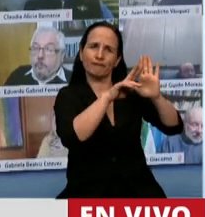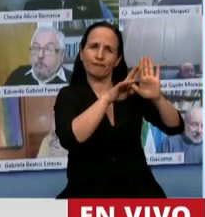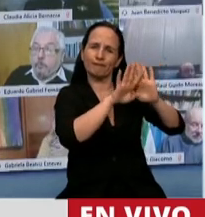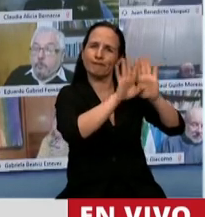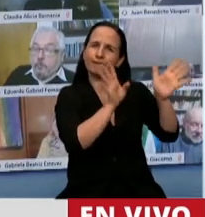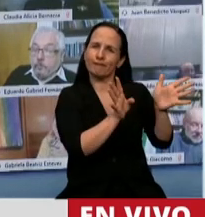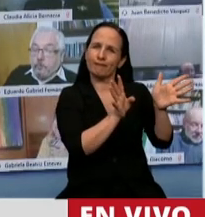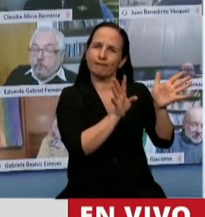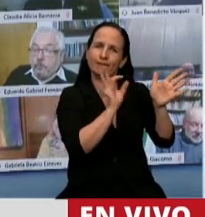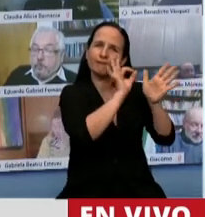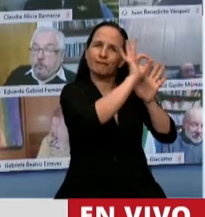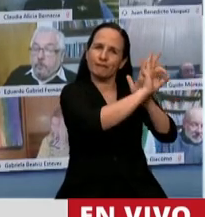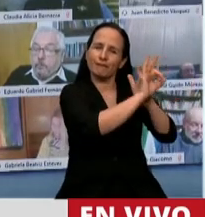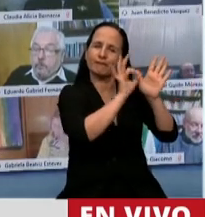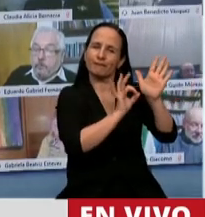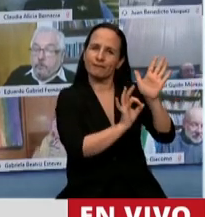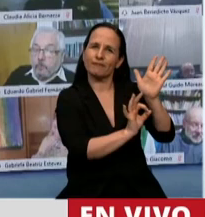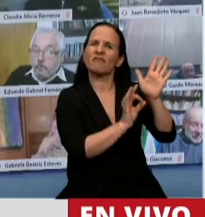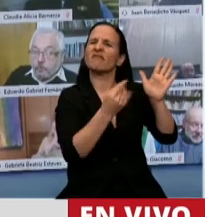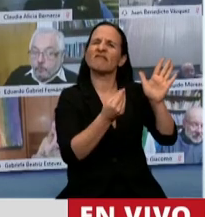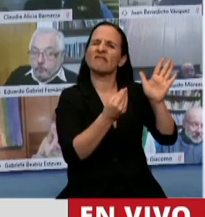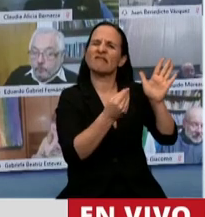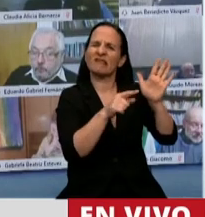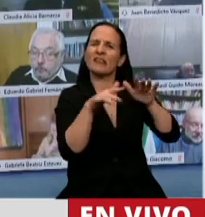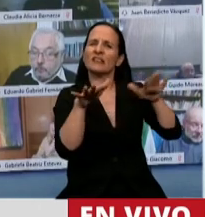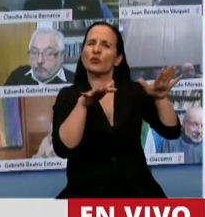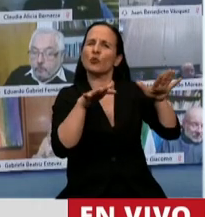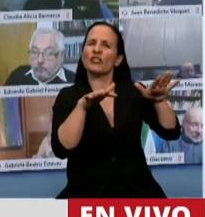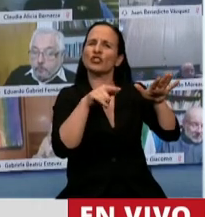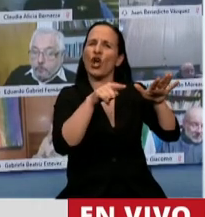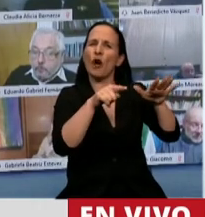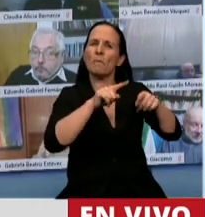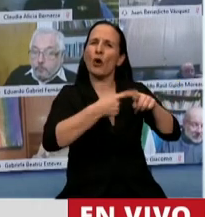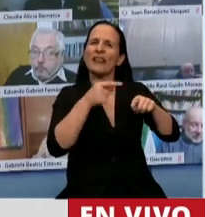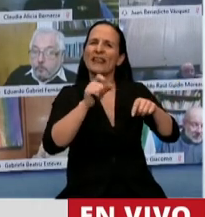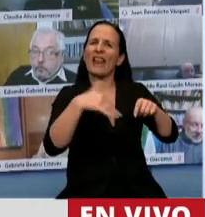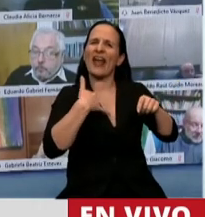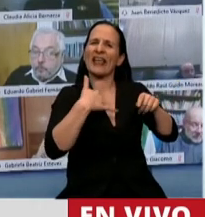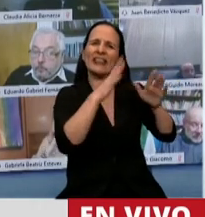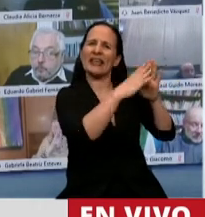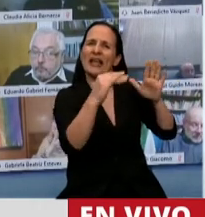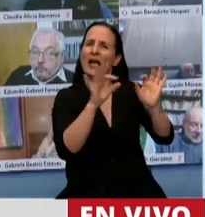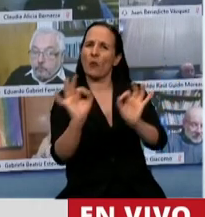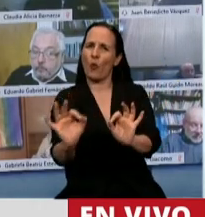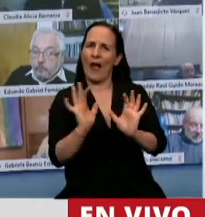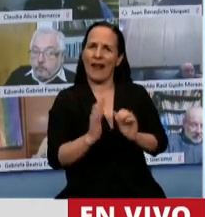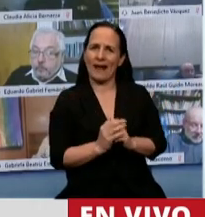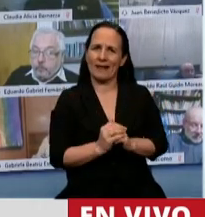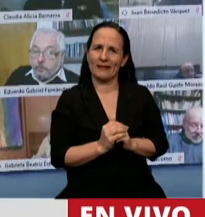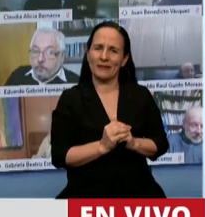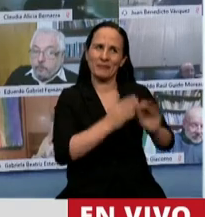Ese tablero indica la realidad política de la Argentina, ese tablero